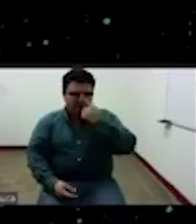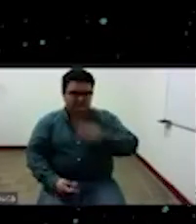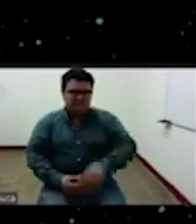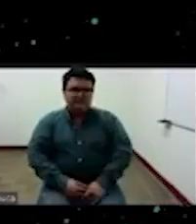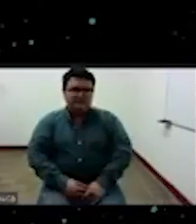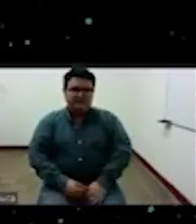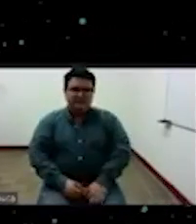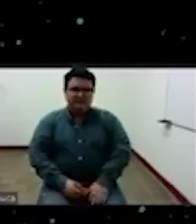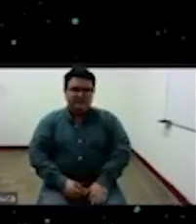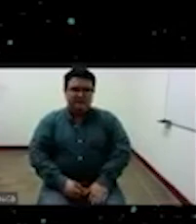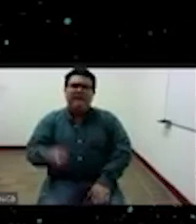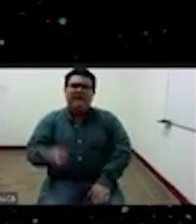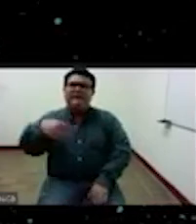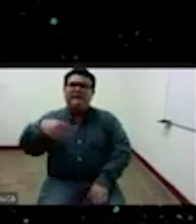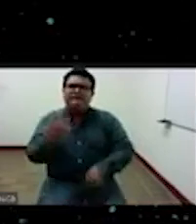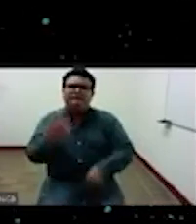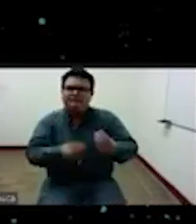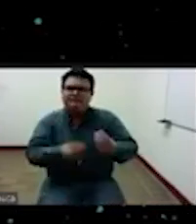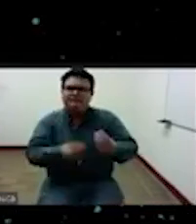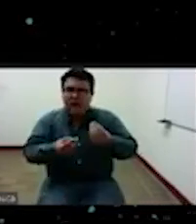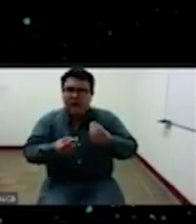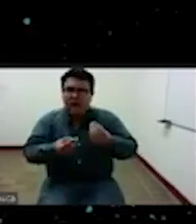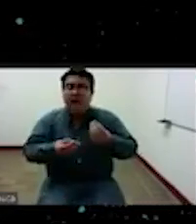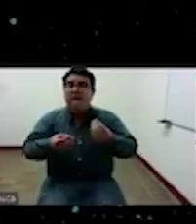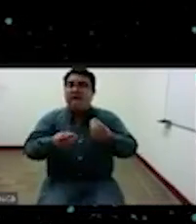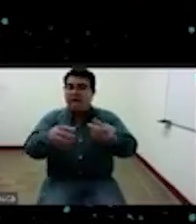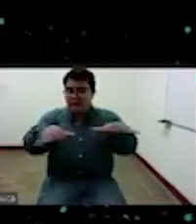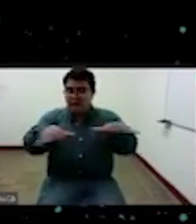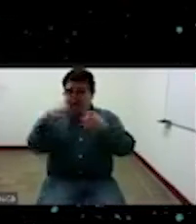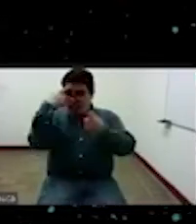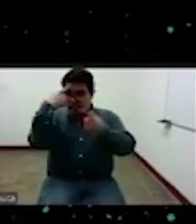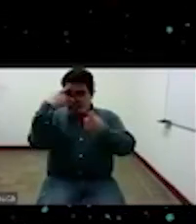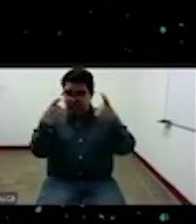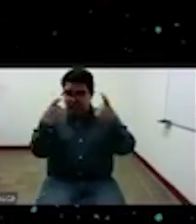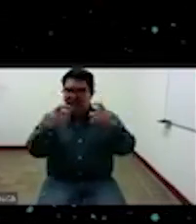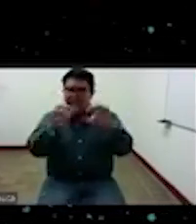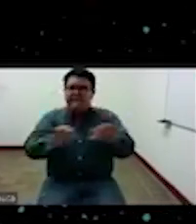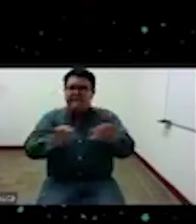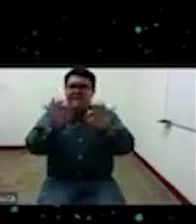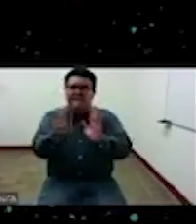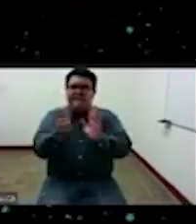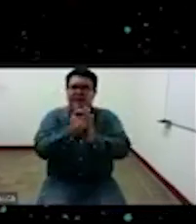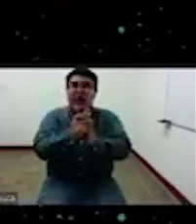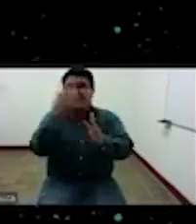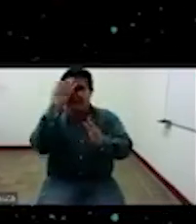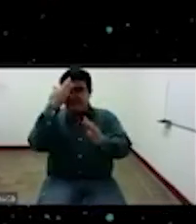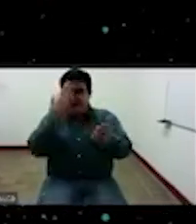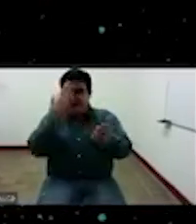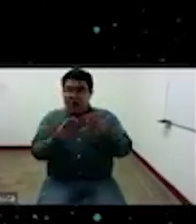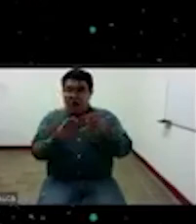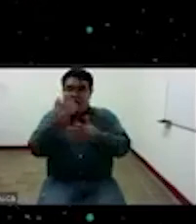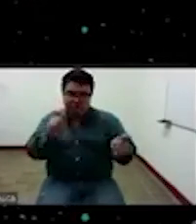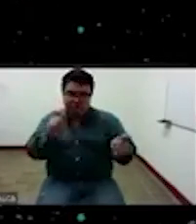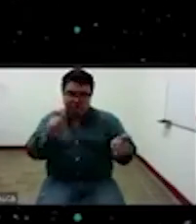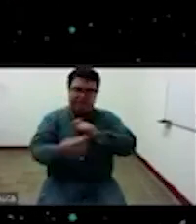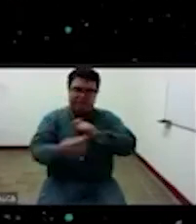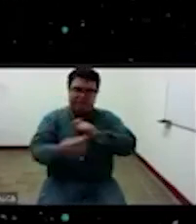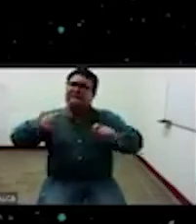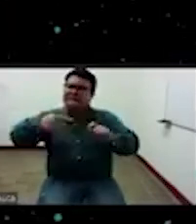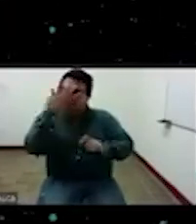practica también o que tiene presente esos componentes de la transmodernidad porque sea sea